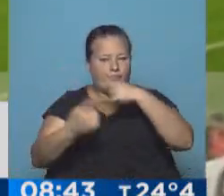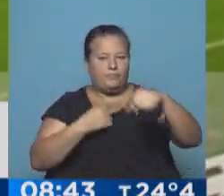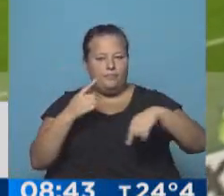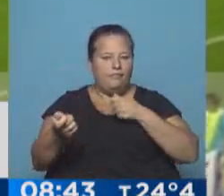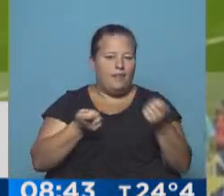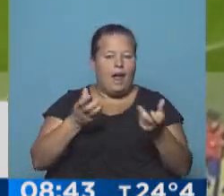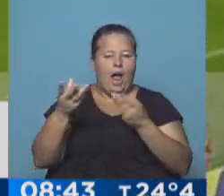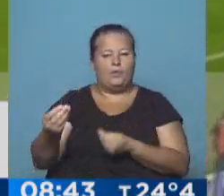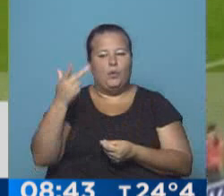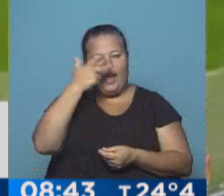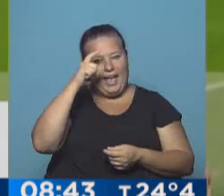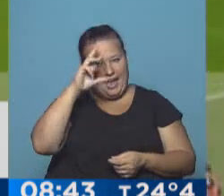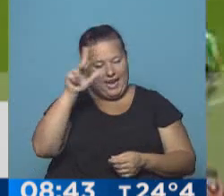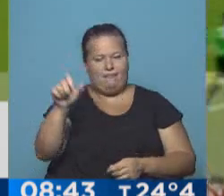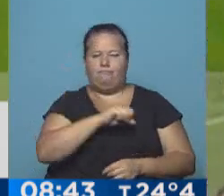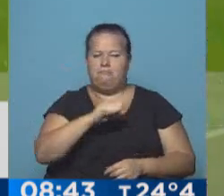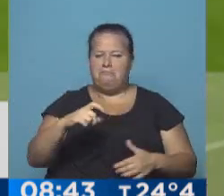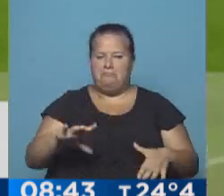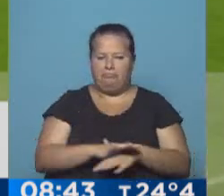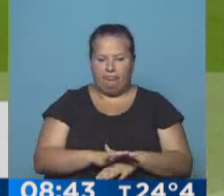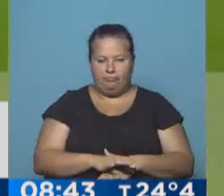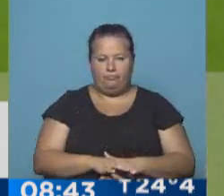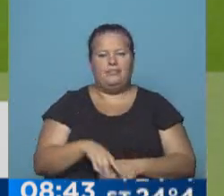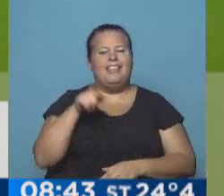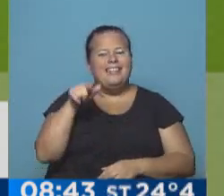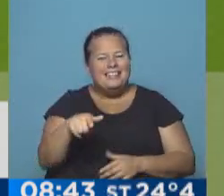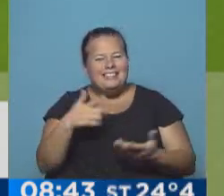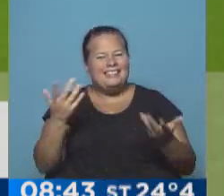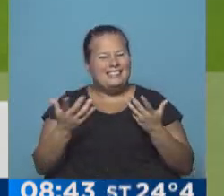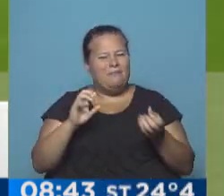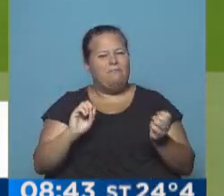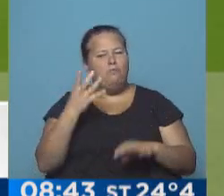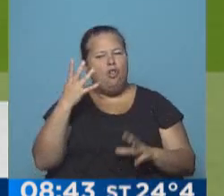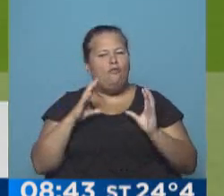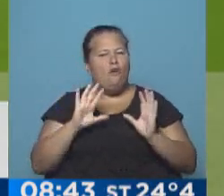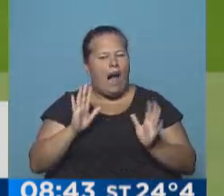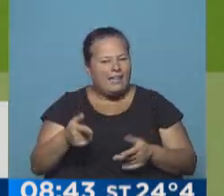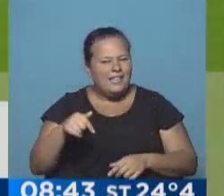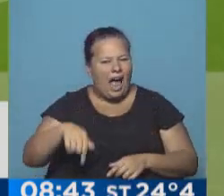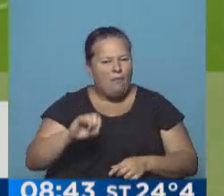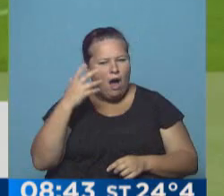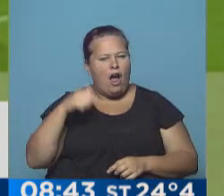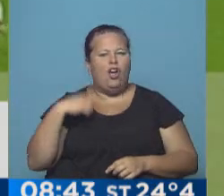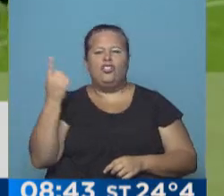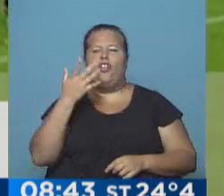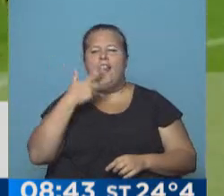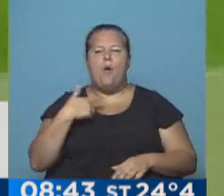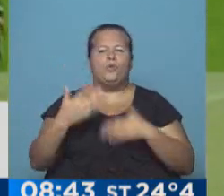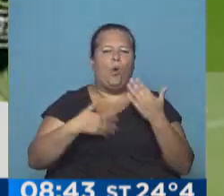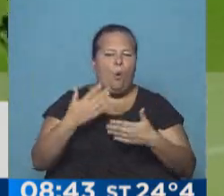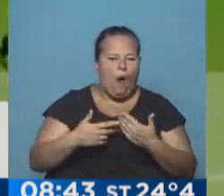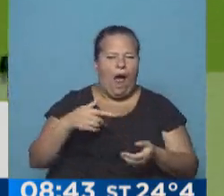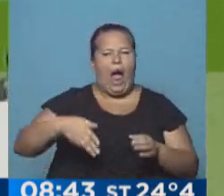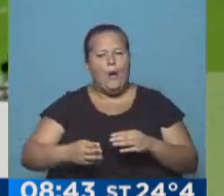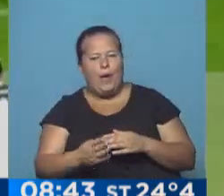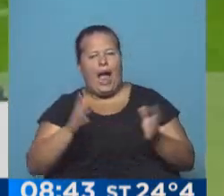la asistencia para Herrera, que definía con mucha categoría. Y esta cosa moderna del fútbol de hoy, a todos les gusta salir jugando,